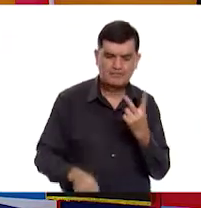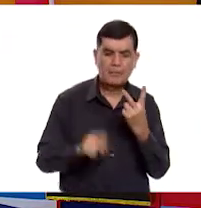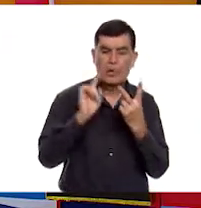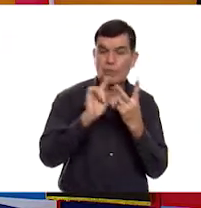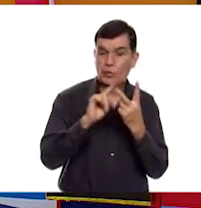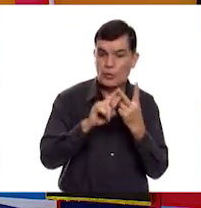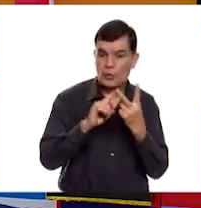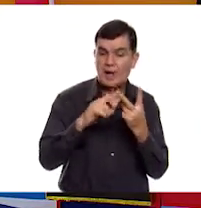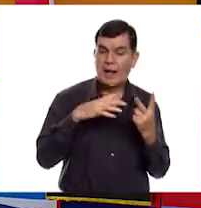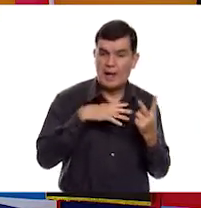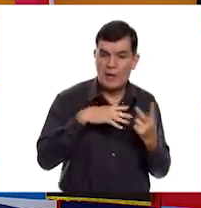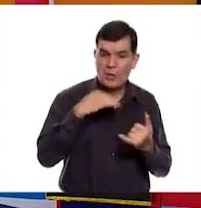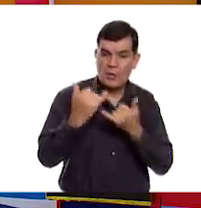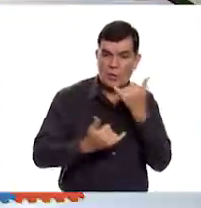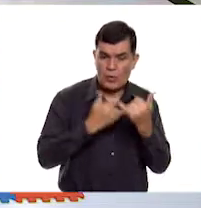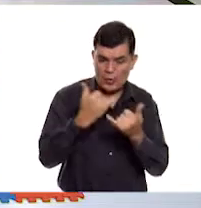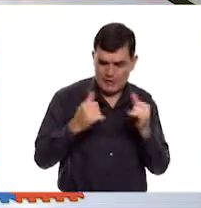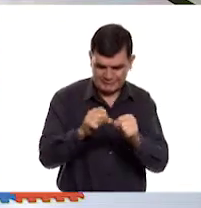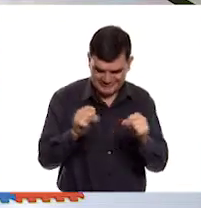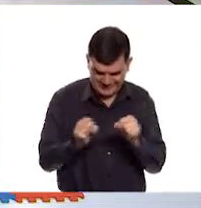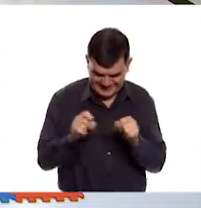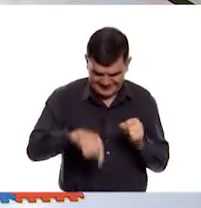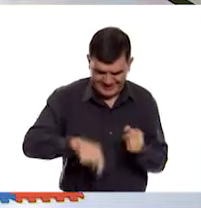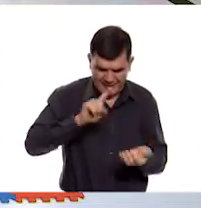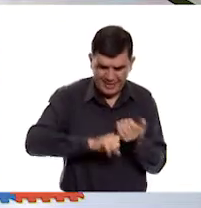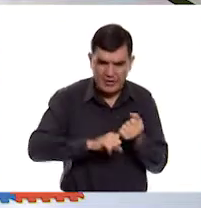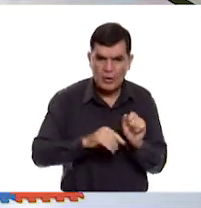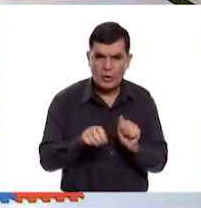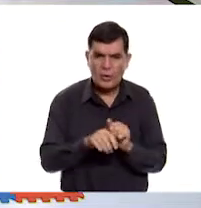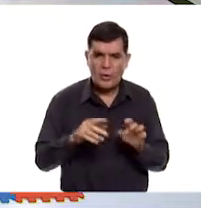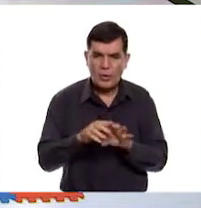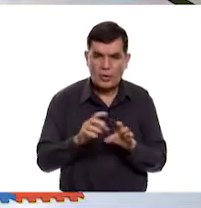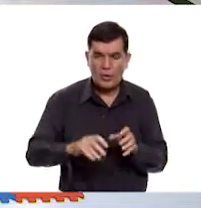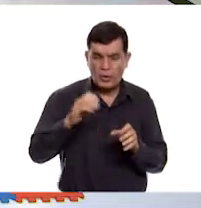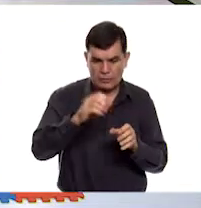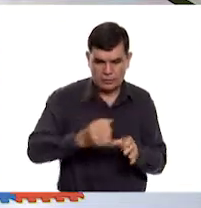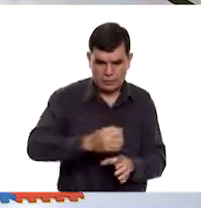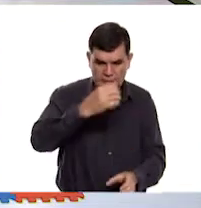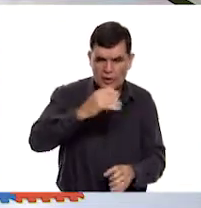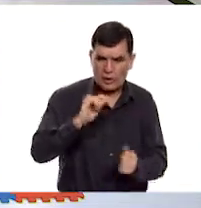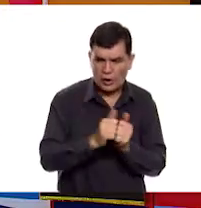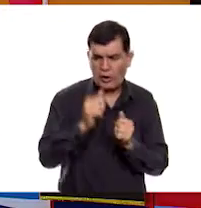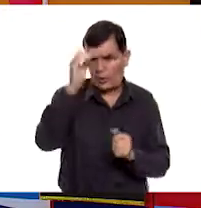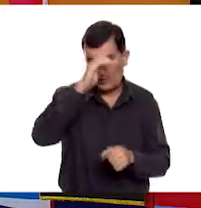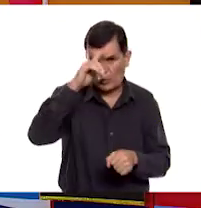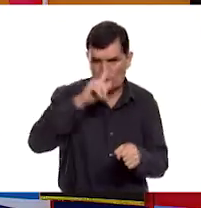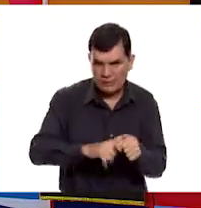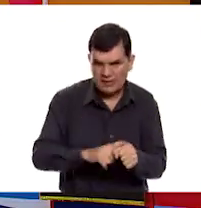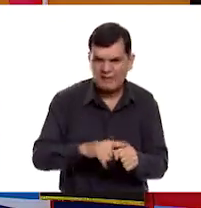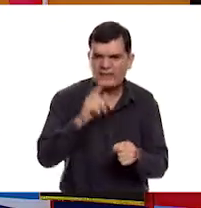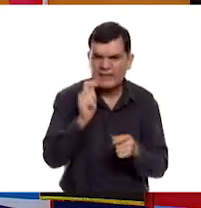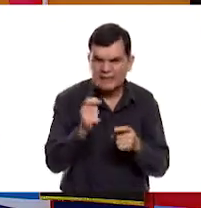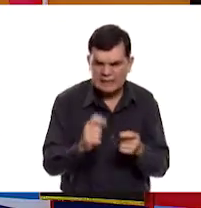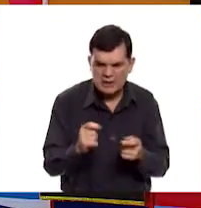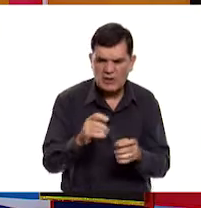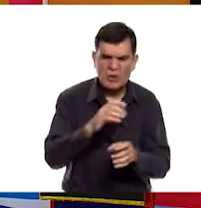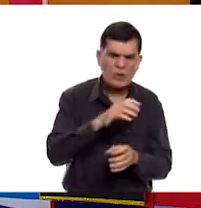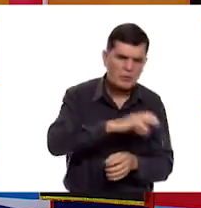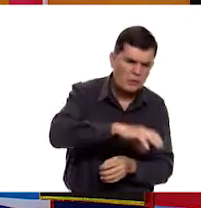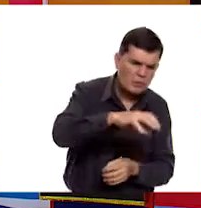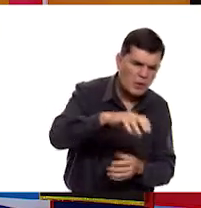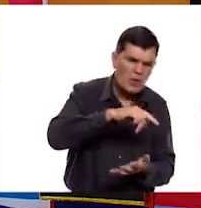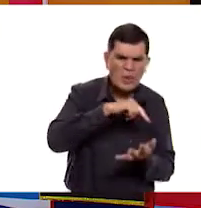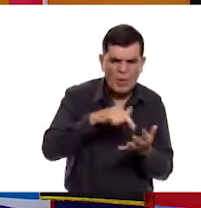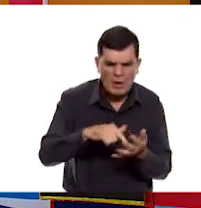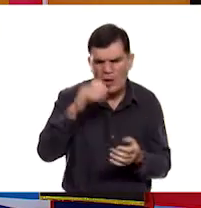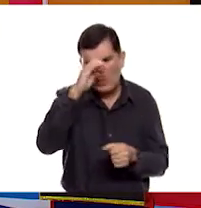vamos a tener nuestro juego aquí en el salón de clases que es botellas culturales. Y vamos a ver acerca de los espacios culturales y vamos a